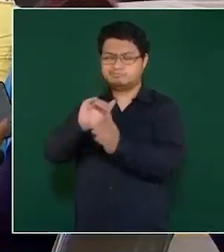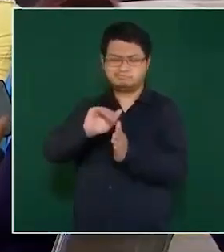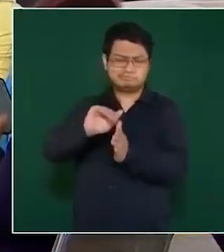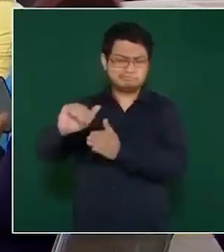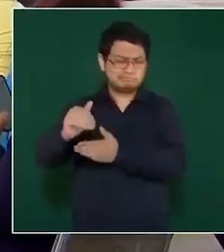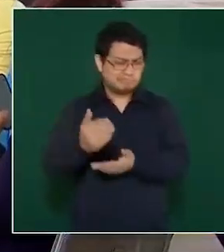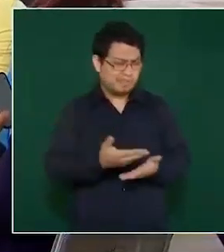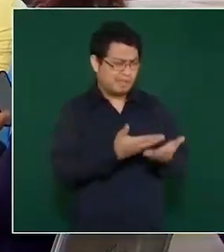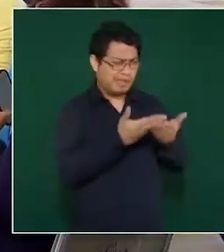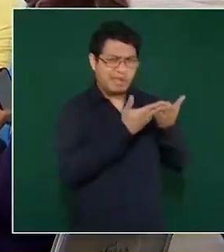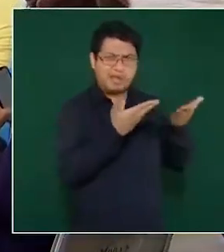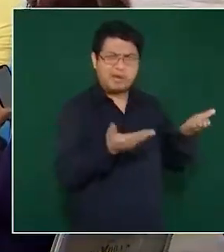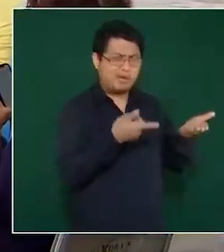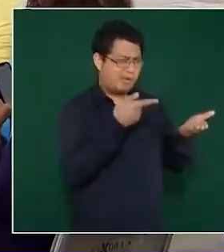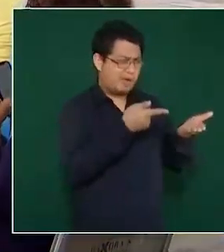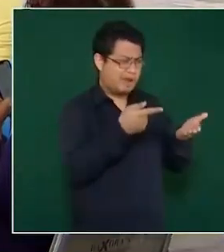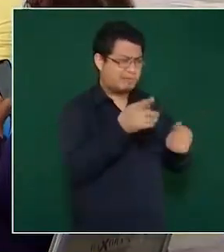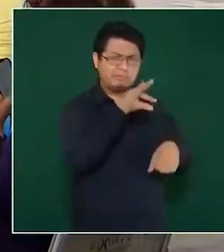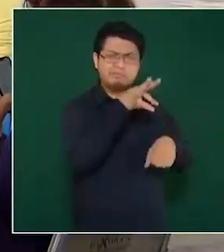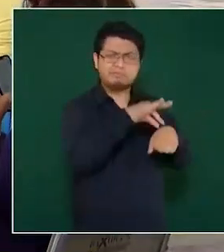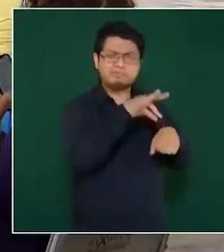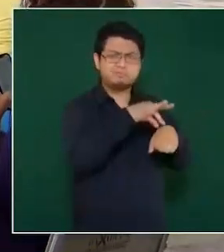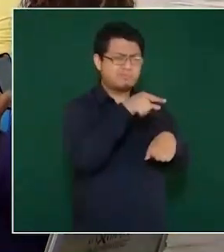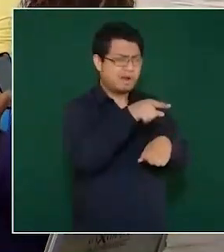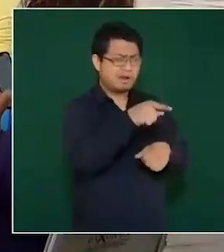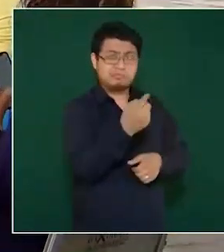especialistas que requiere el país.